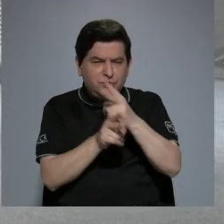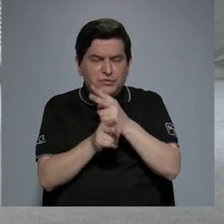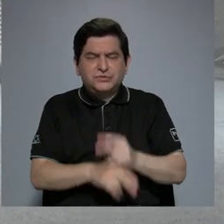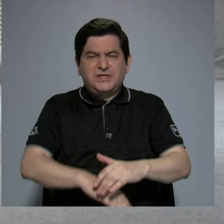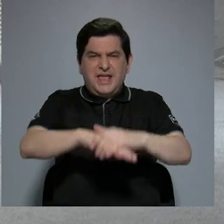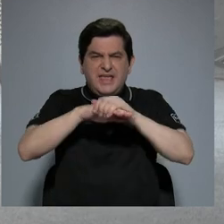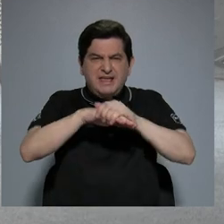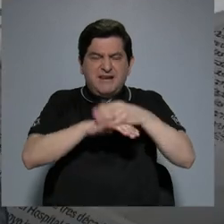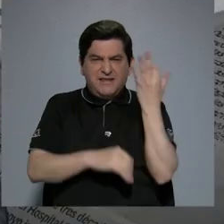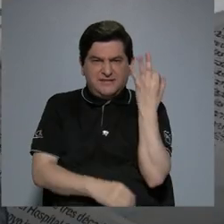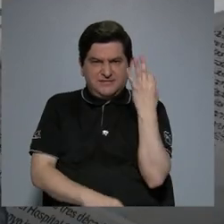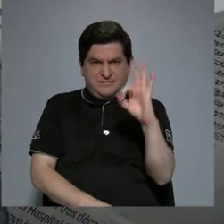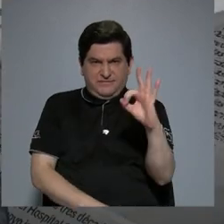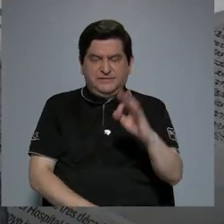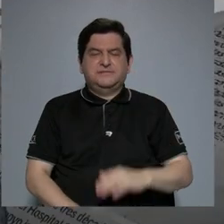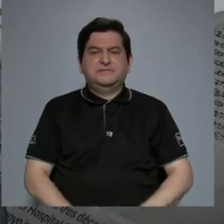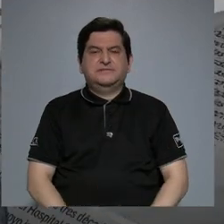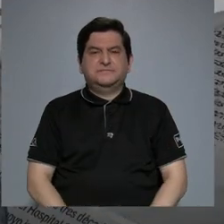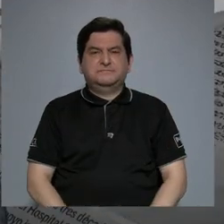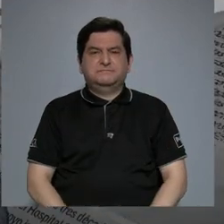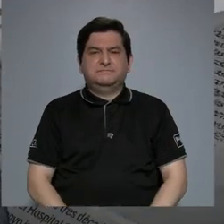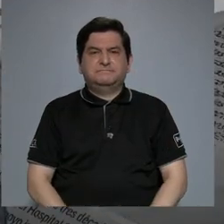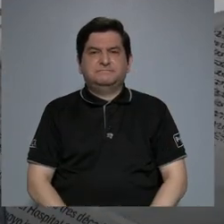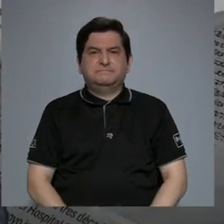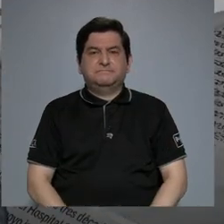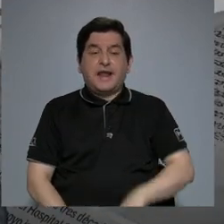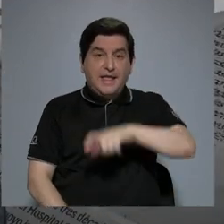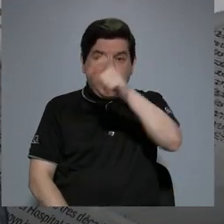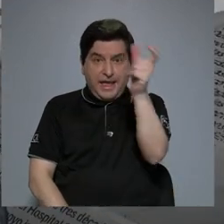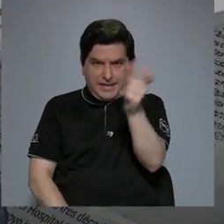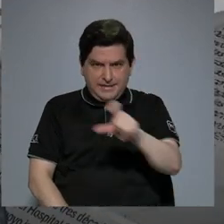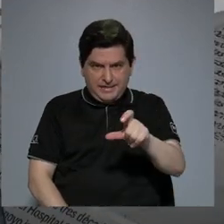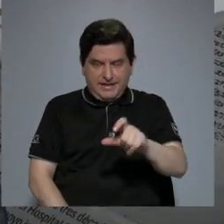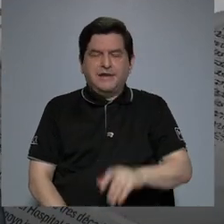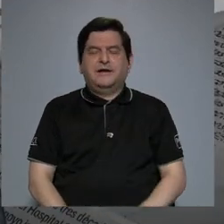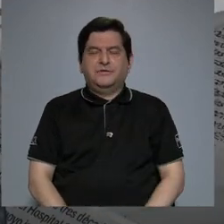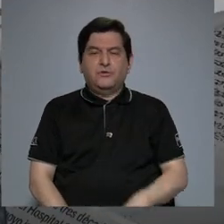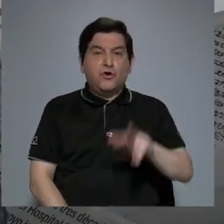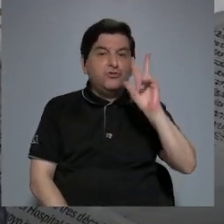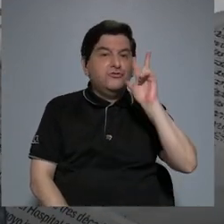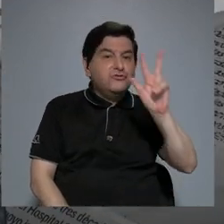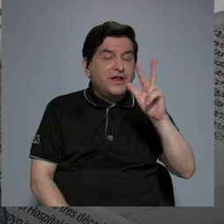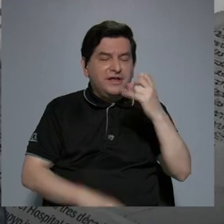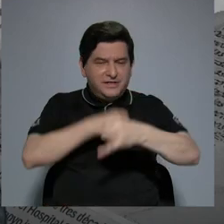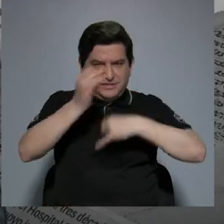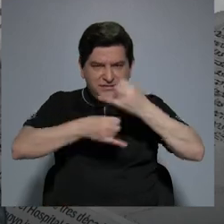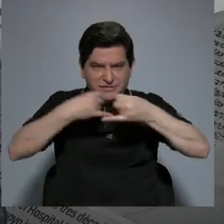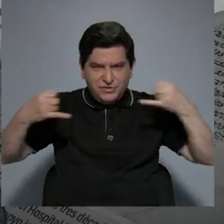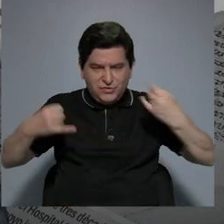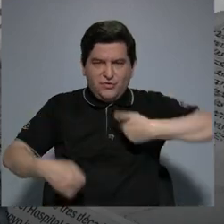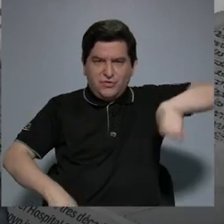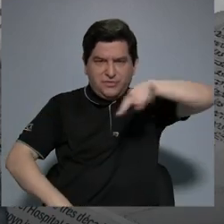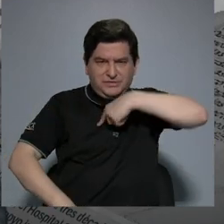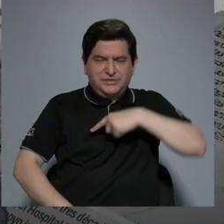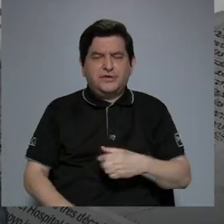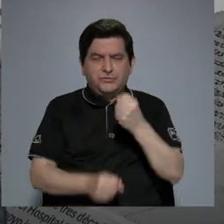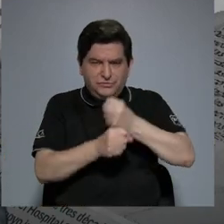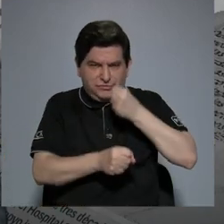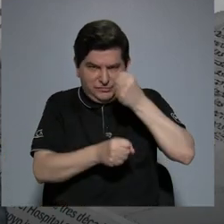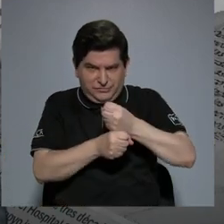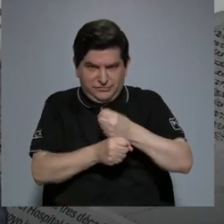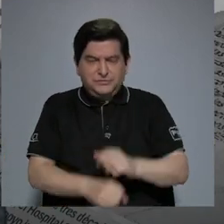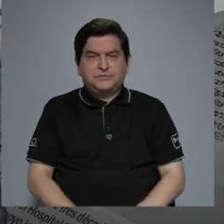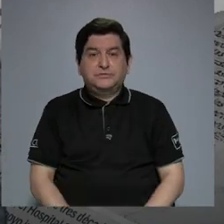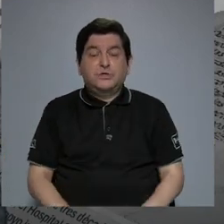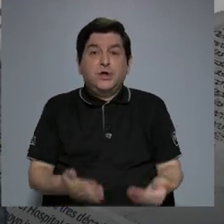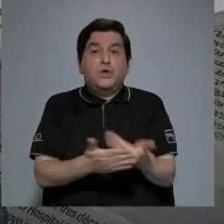inglés y francés e italiano. Esas son las tres idiomas que estamos haciendo. Y algo